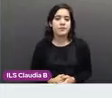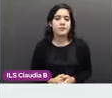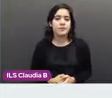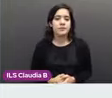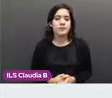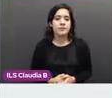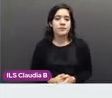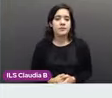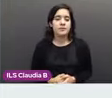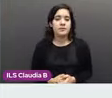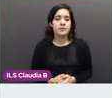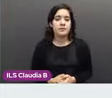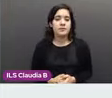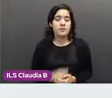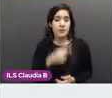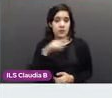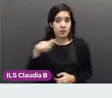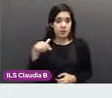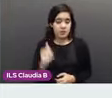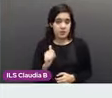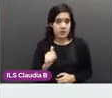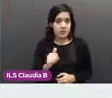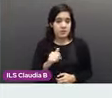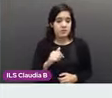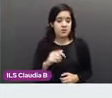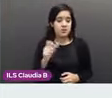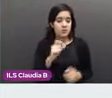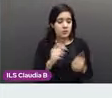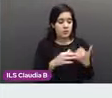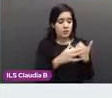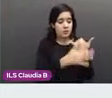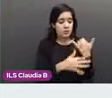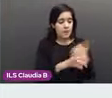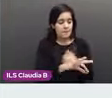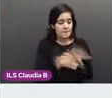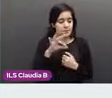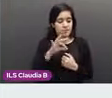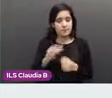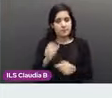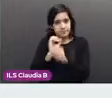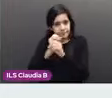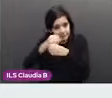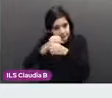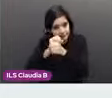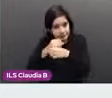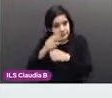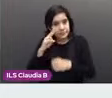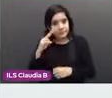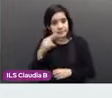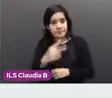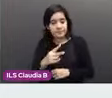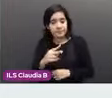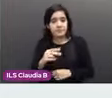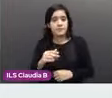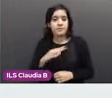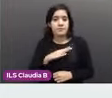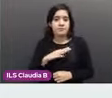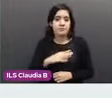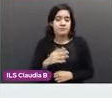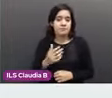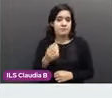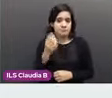La segunda biopsia, esta fue de 0.5 por 0.4, fueron tres